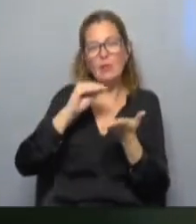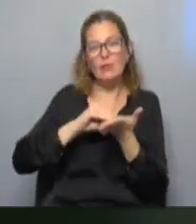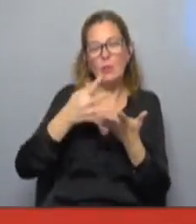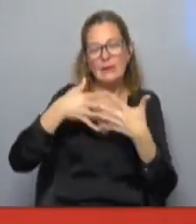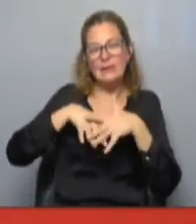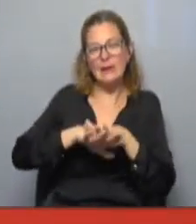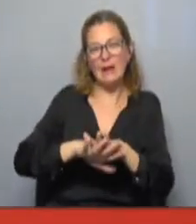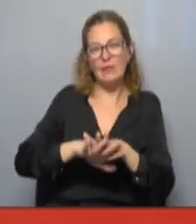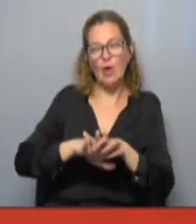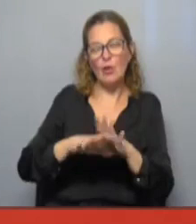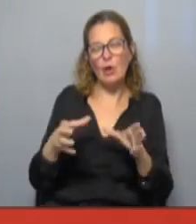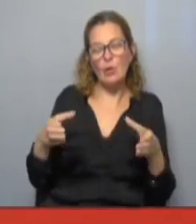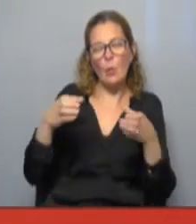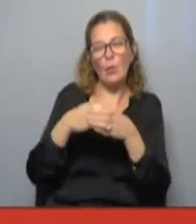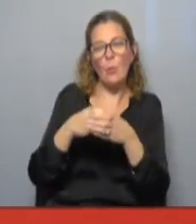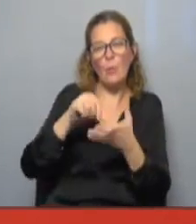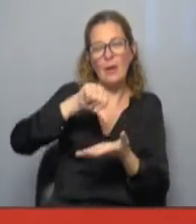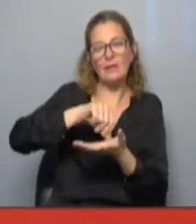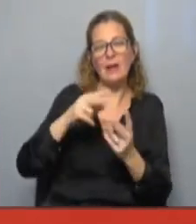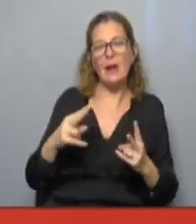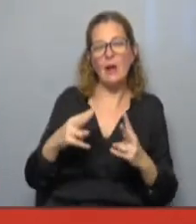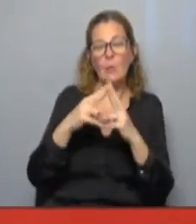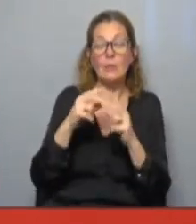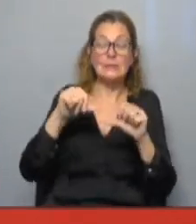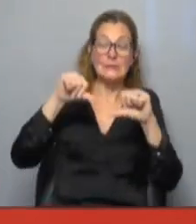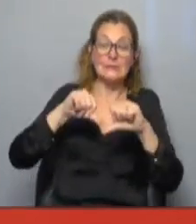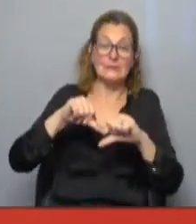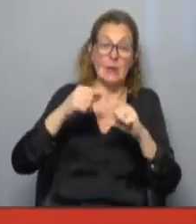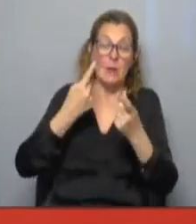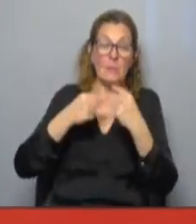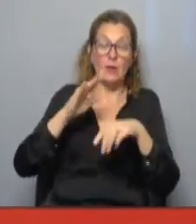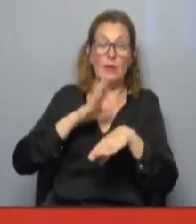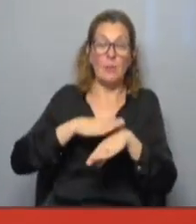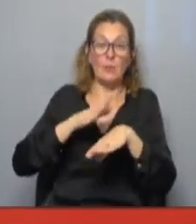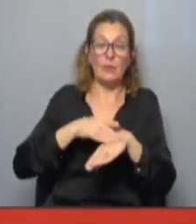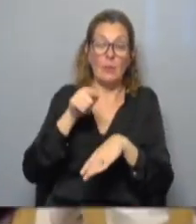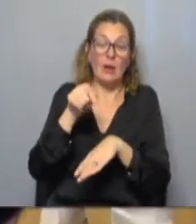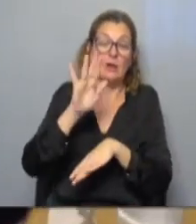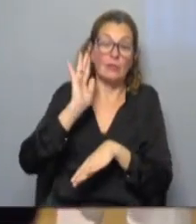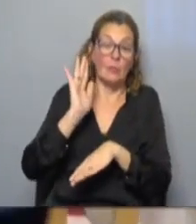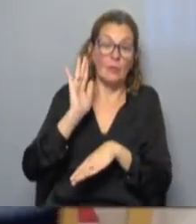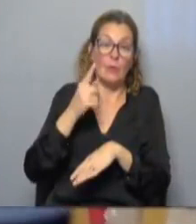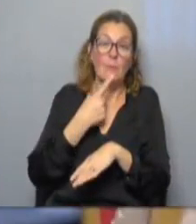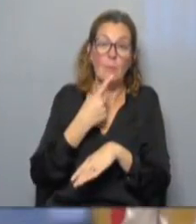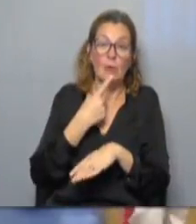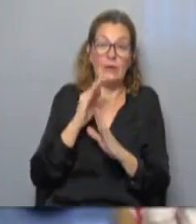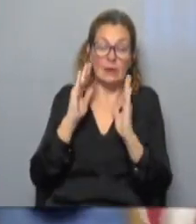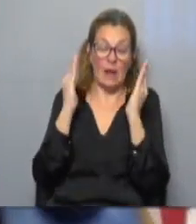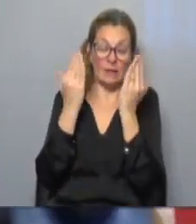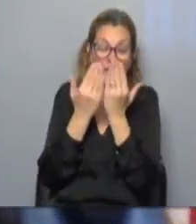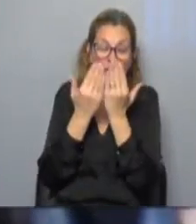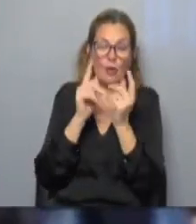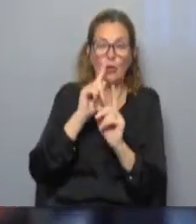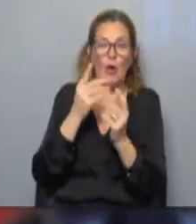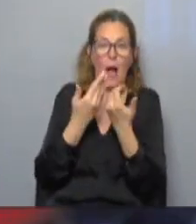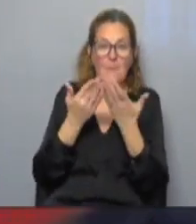integración del continente y sostuvo que la cumbre puede ser un fracaso pero que los responsables son ellos por tener una política de cerrazón y no de